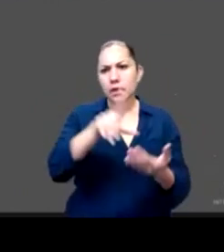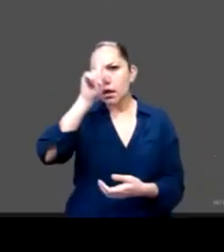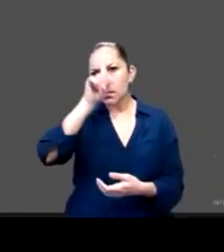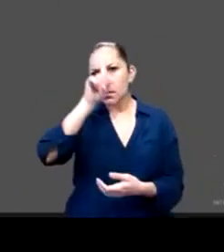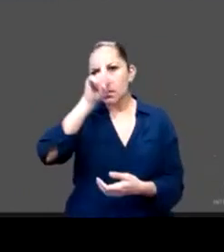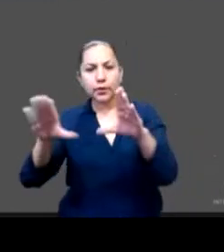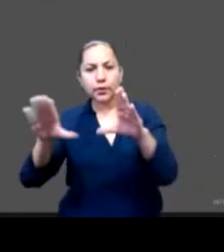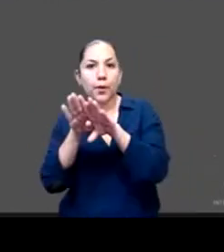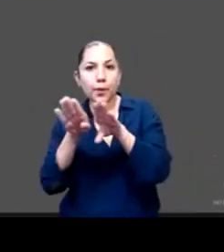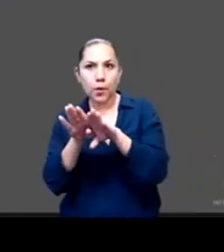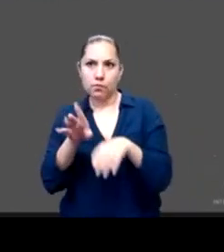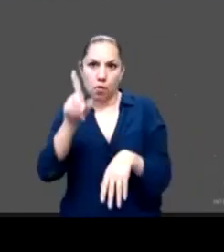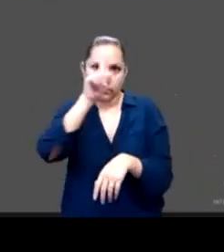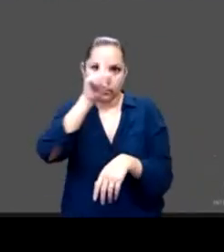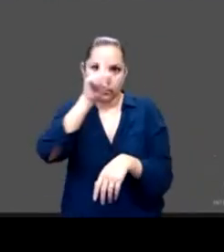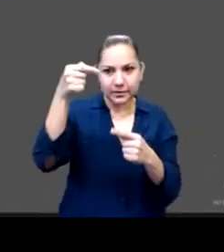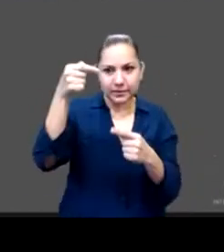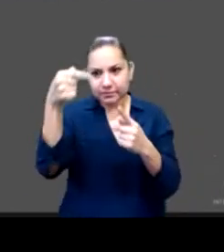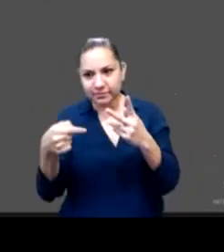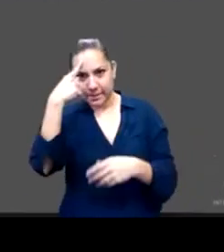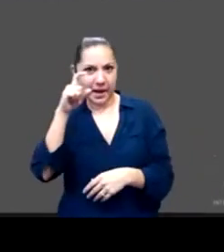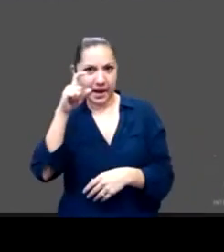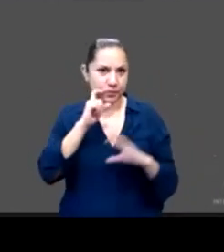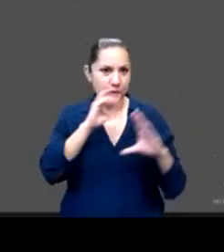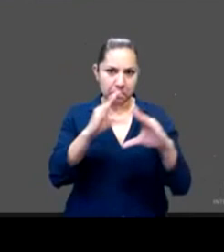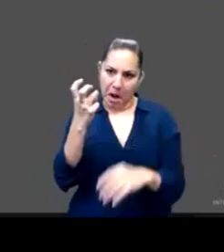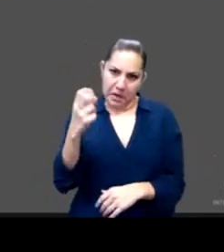educación integral de la sexualidad. Hasta ahí dejo mi comentario.